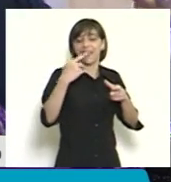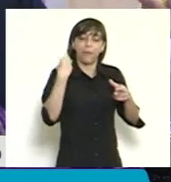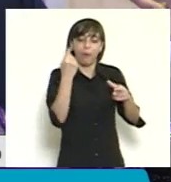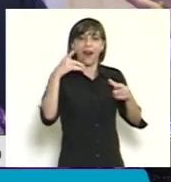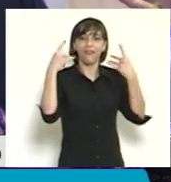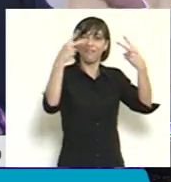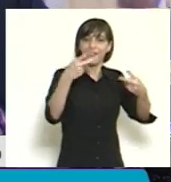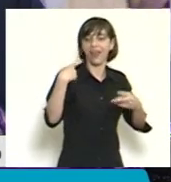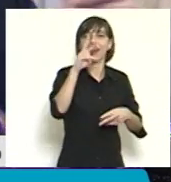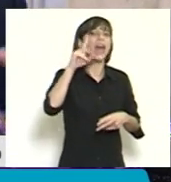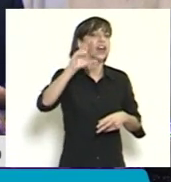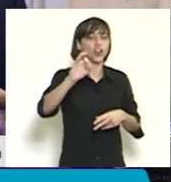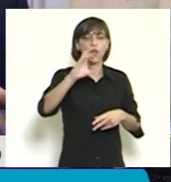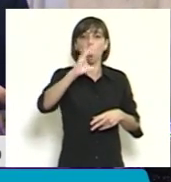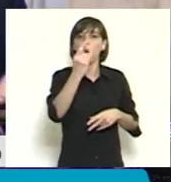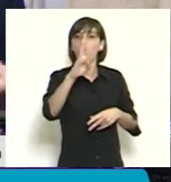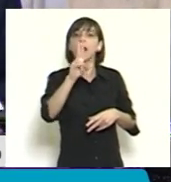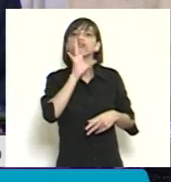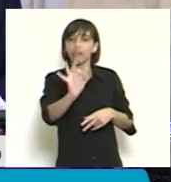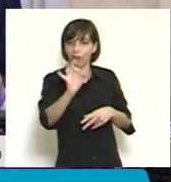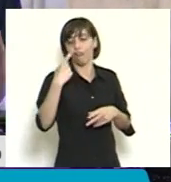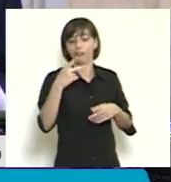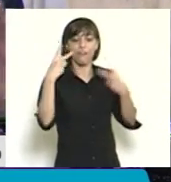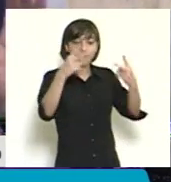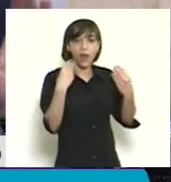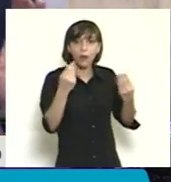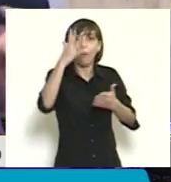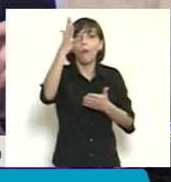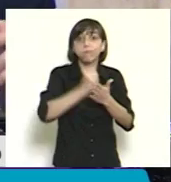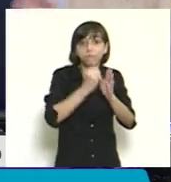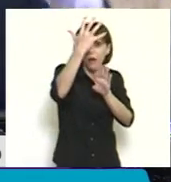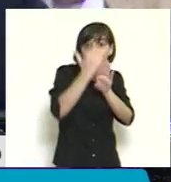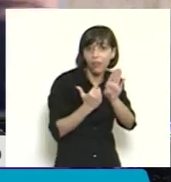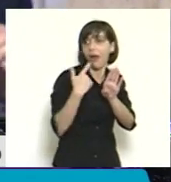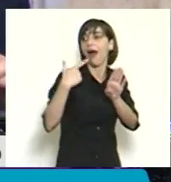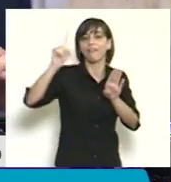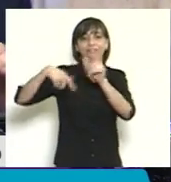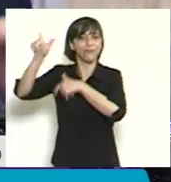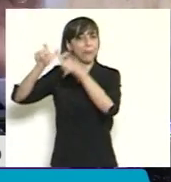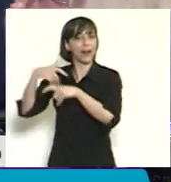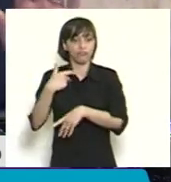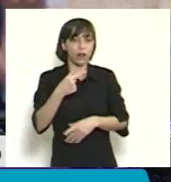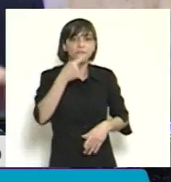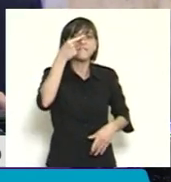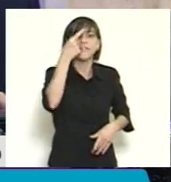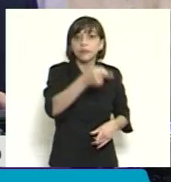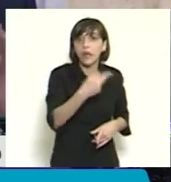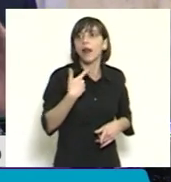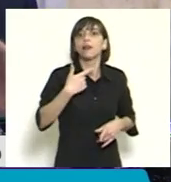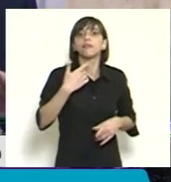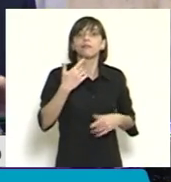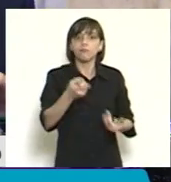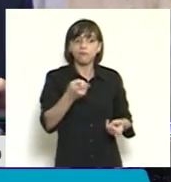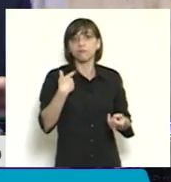manera muy promocional justamente para que se conozca y entonces nuestra propuesta al miembro informante es sacar esa última frase